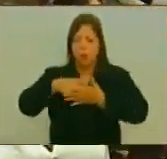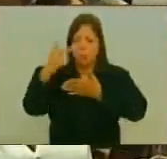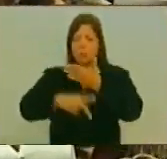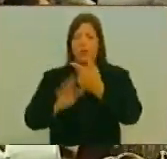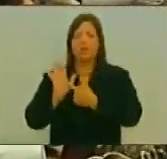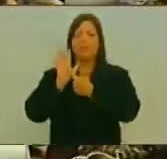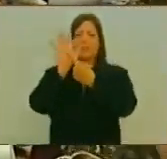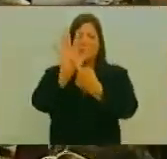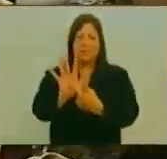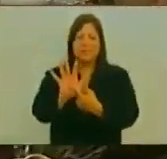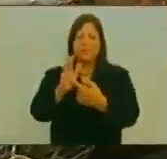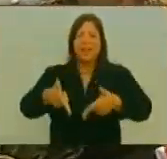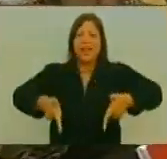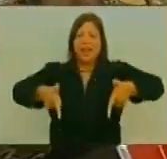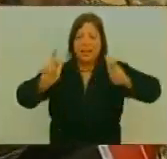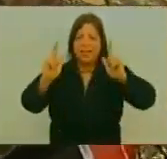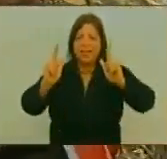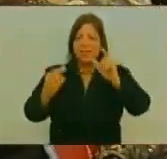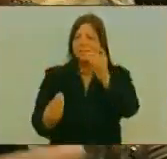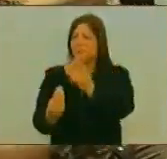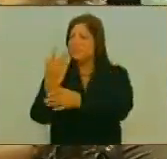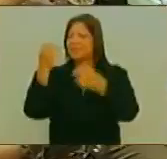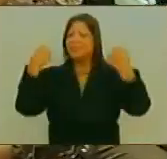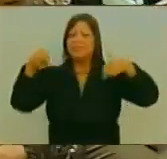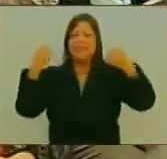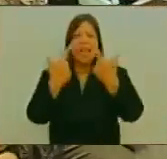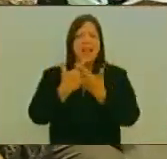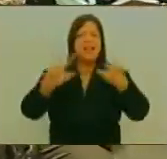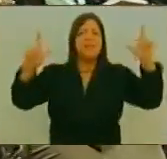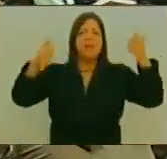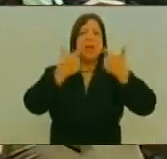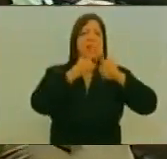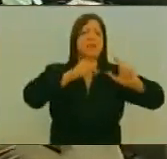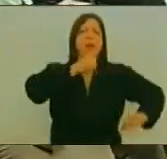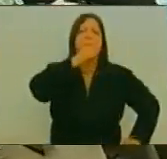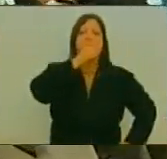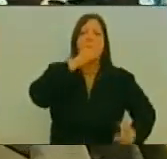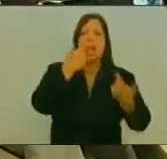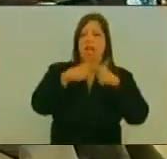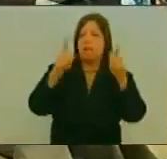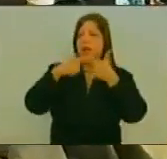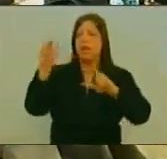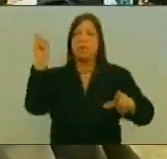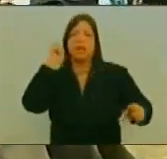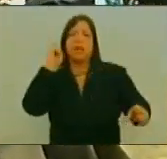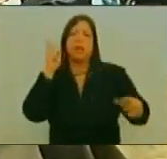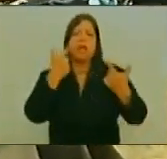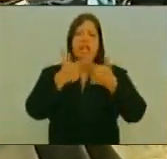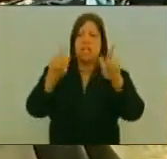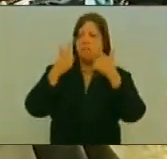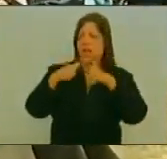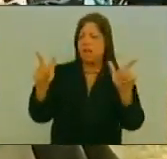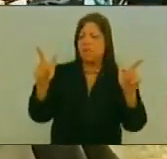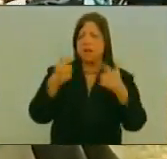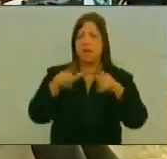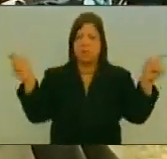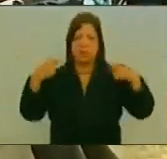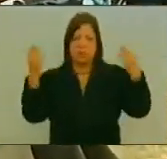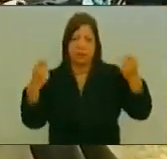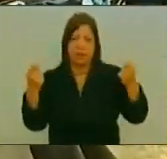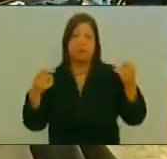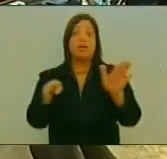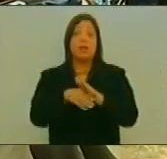Político Que ha permitido El mayor ejercicio De libertad De expresión En nuestro país Porque no es Solamente El ejercicio A través De los medios